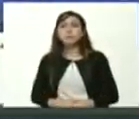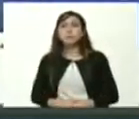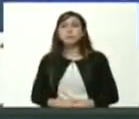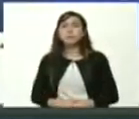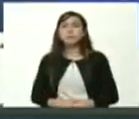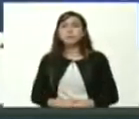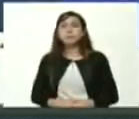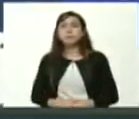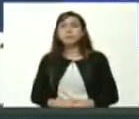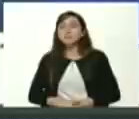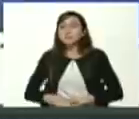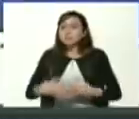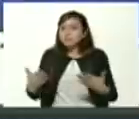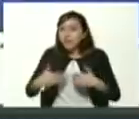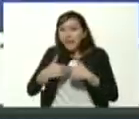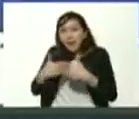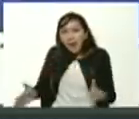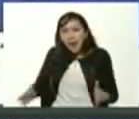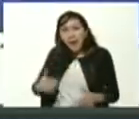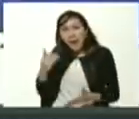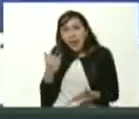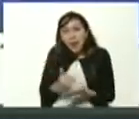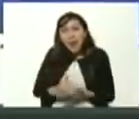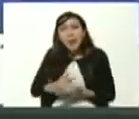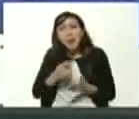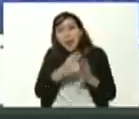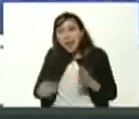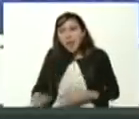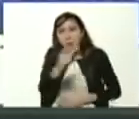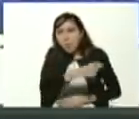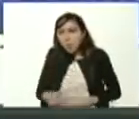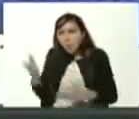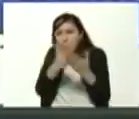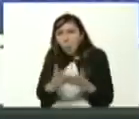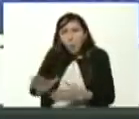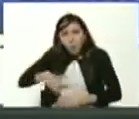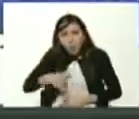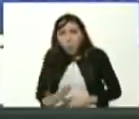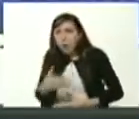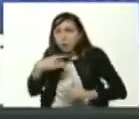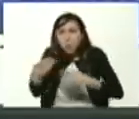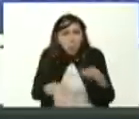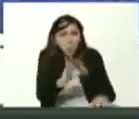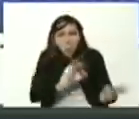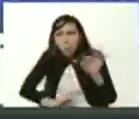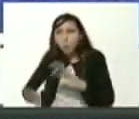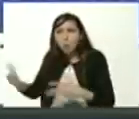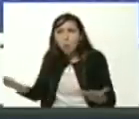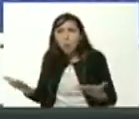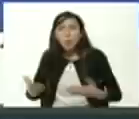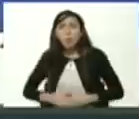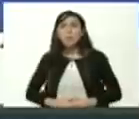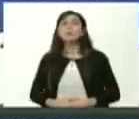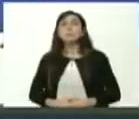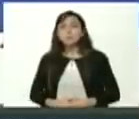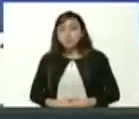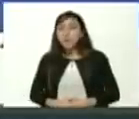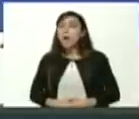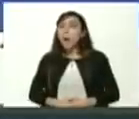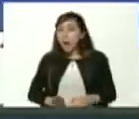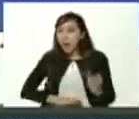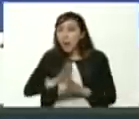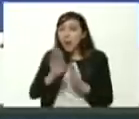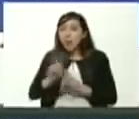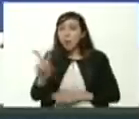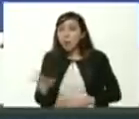cuando le abre el derecho al cupo a los estudiantes para estudiar las carreras que van a garantizar el desarrollo de nuestra